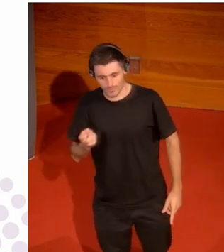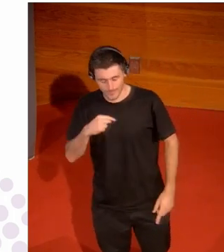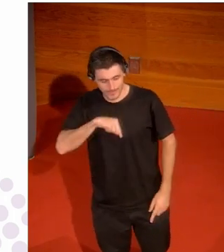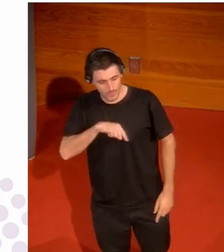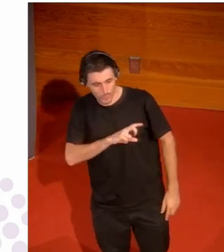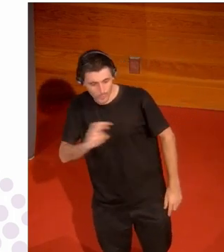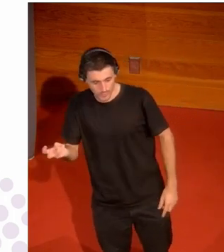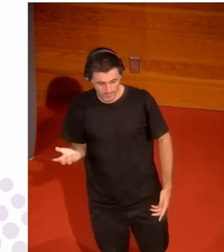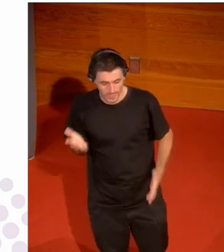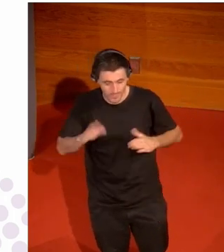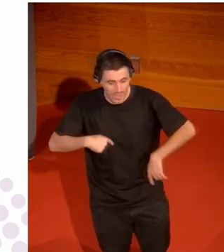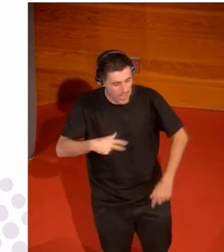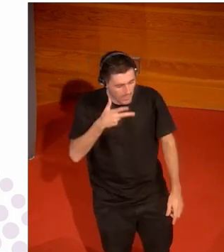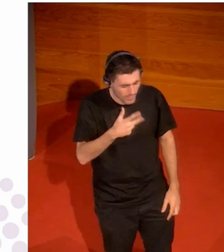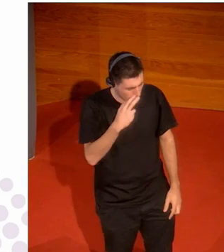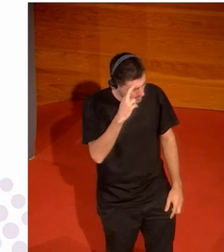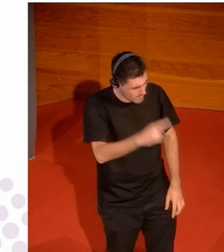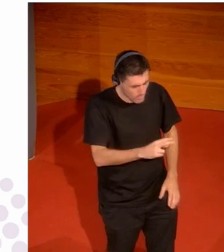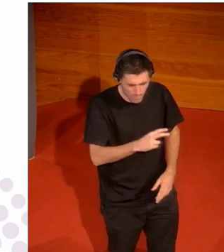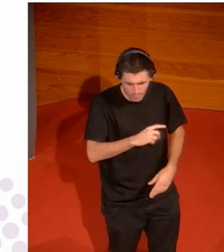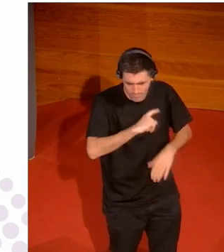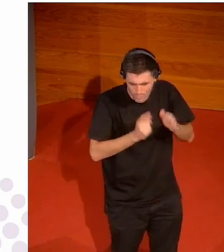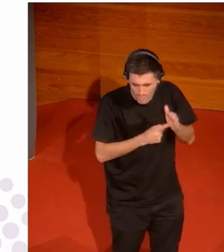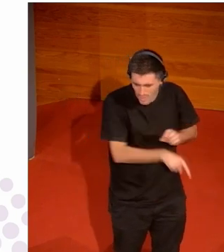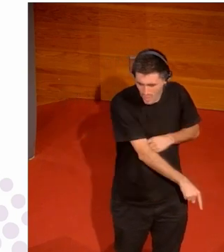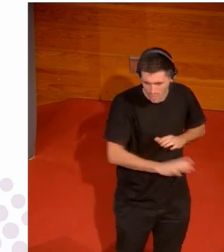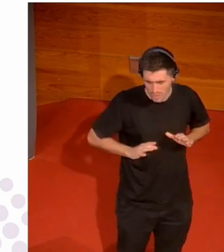en donde en donde creo que no